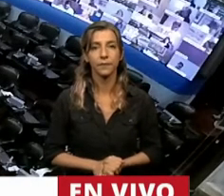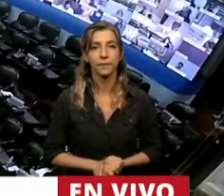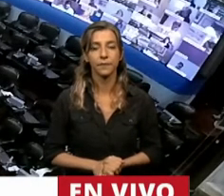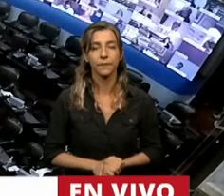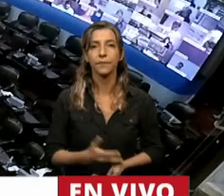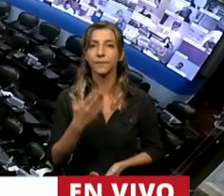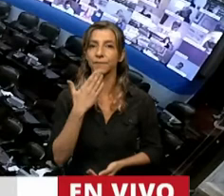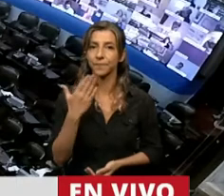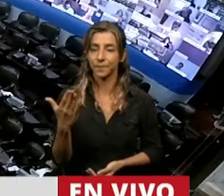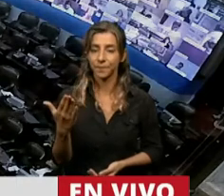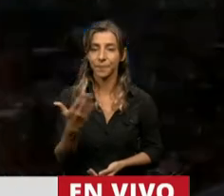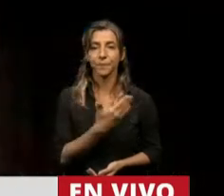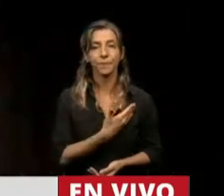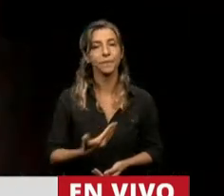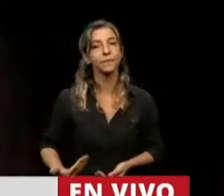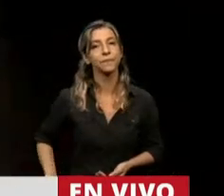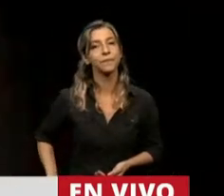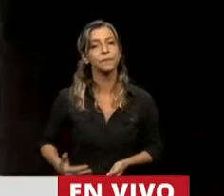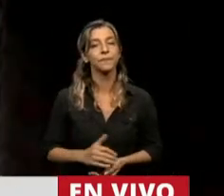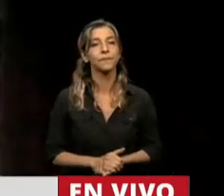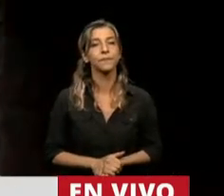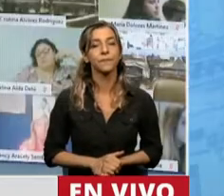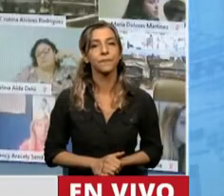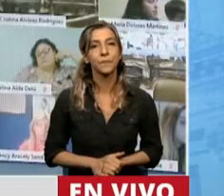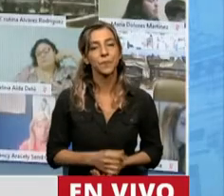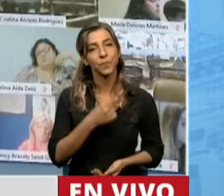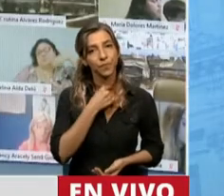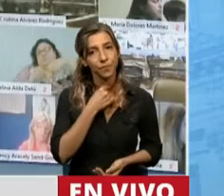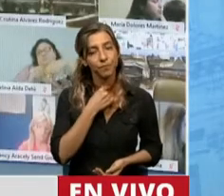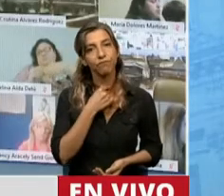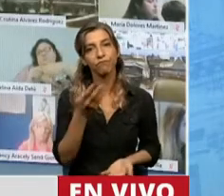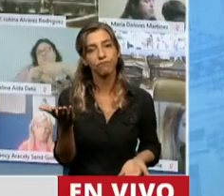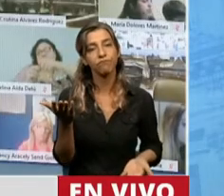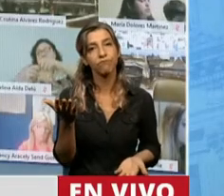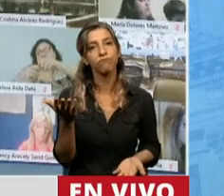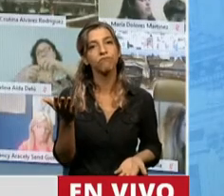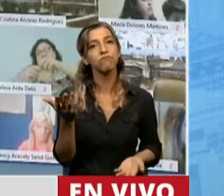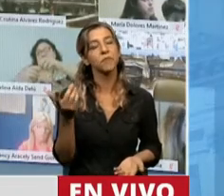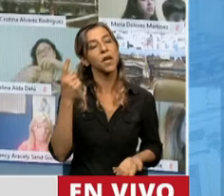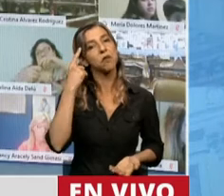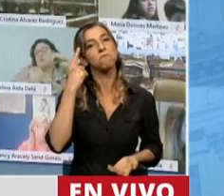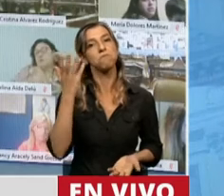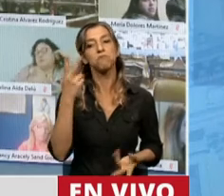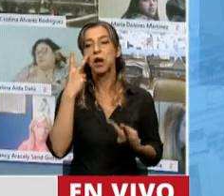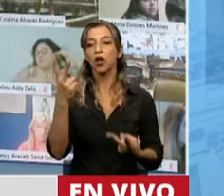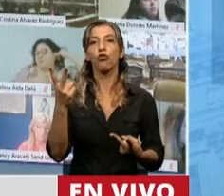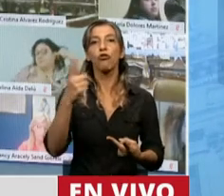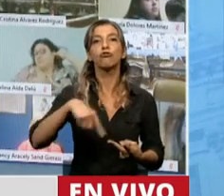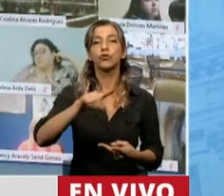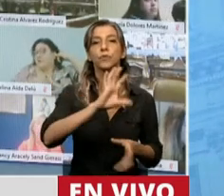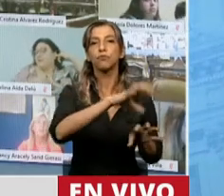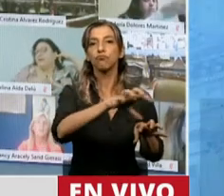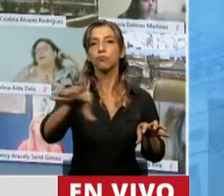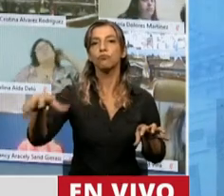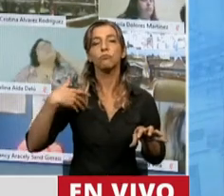Gracias, señor presidente. Quiero reconocer en primer lugar el trabajo de las organizaciones de la sociedad civil que han